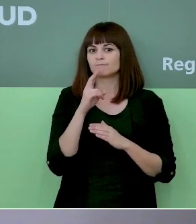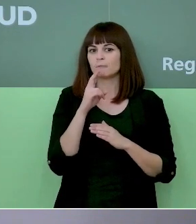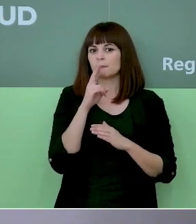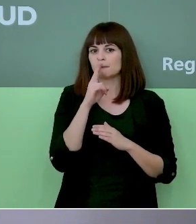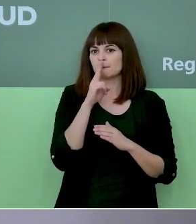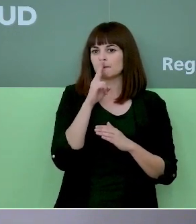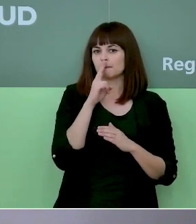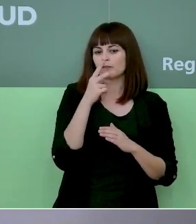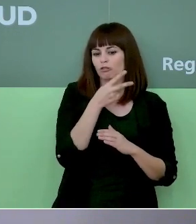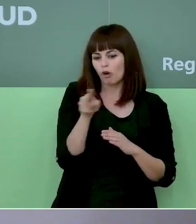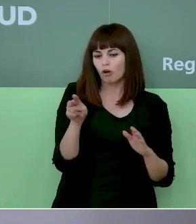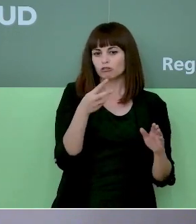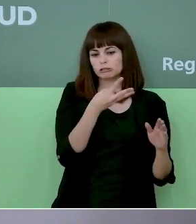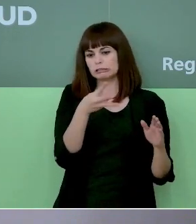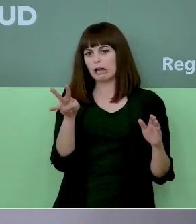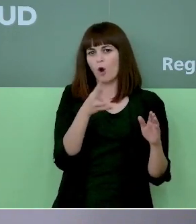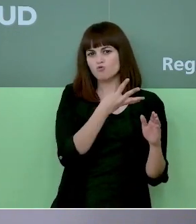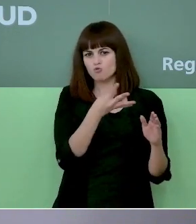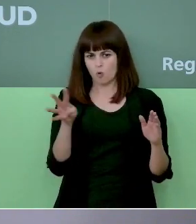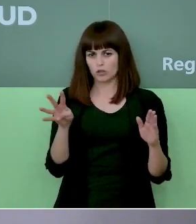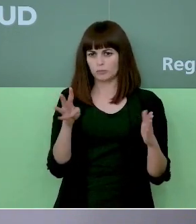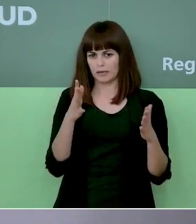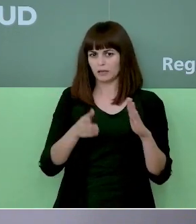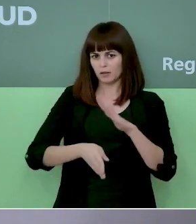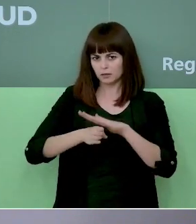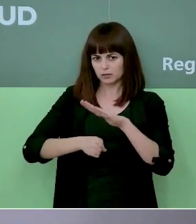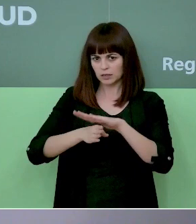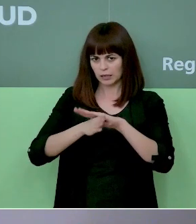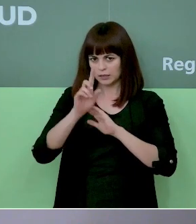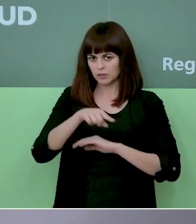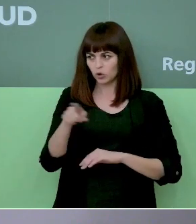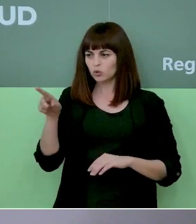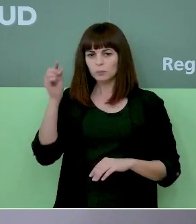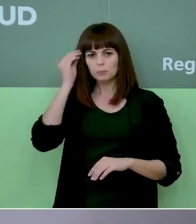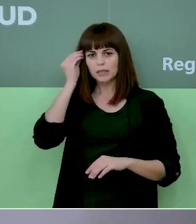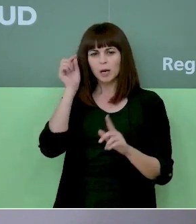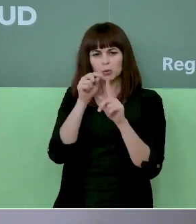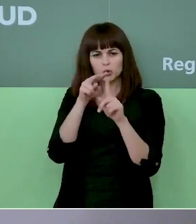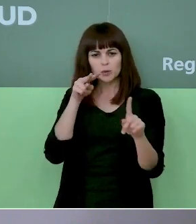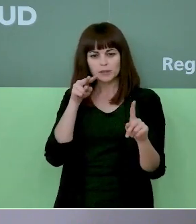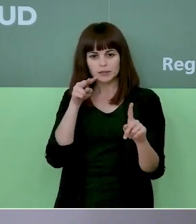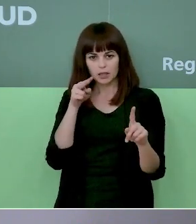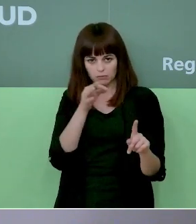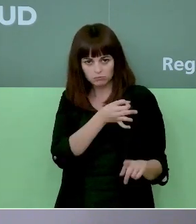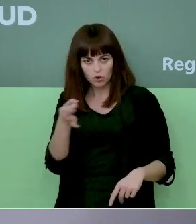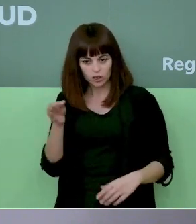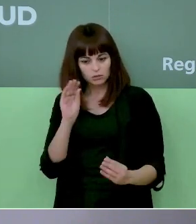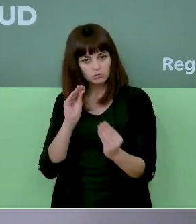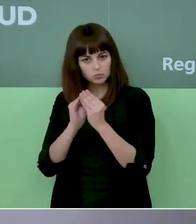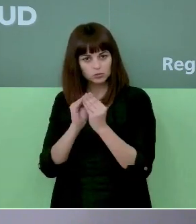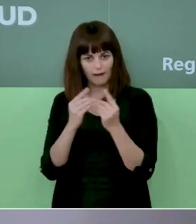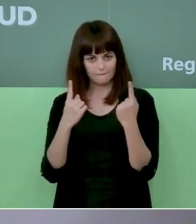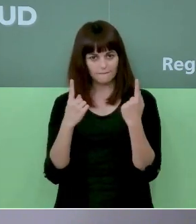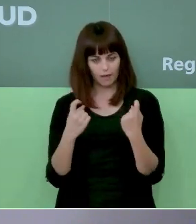cuatro semanas? Desde su punto de vista, ¿sería una apreciación correcta? ¿Es